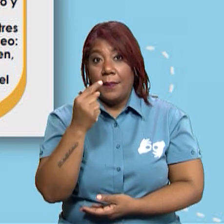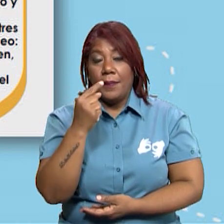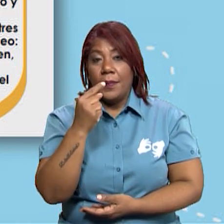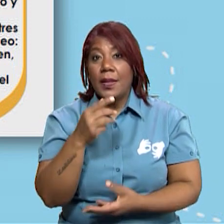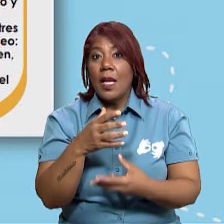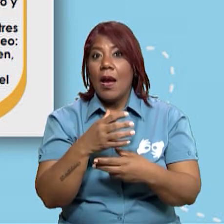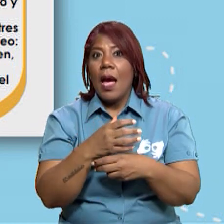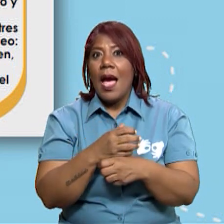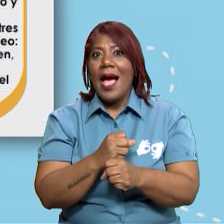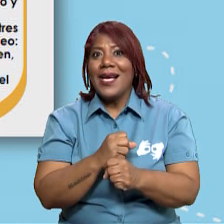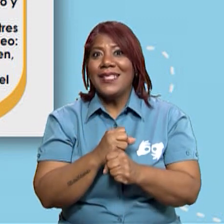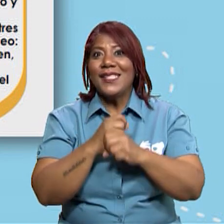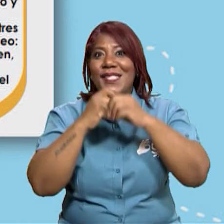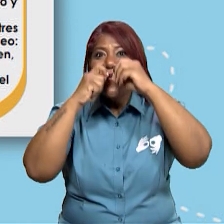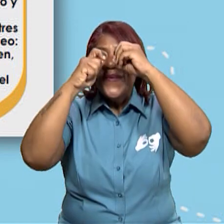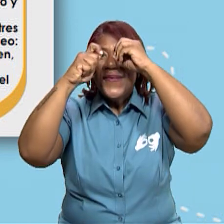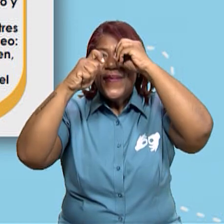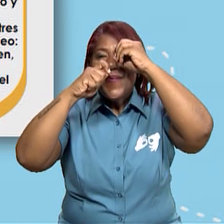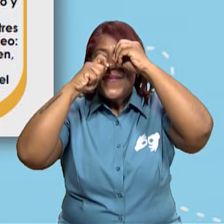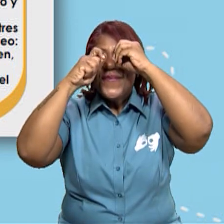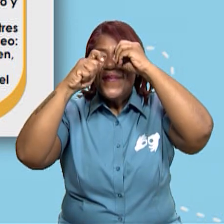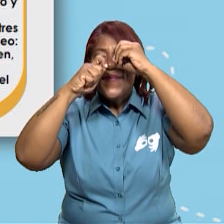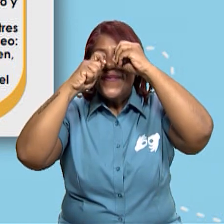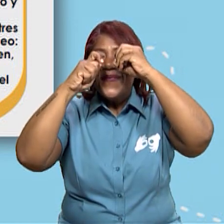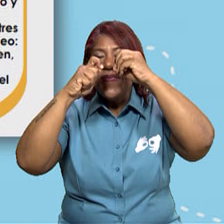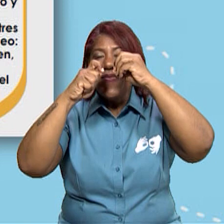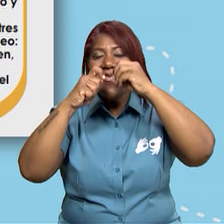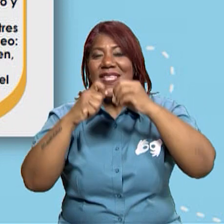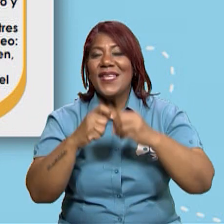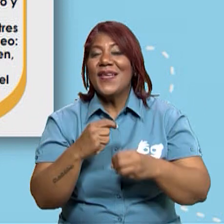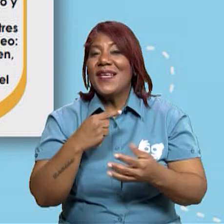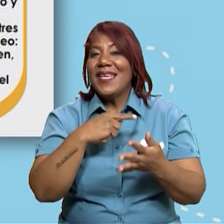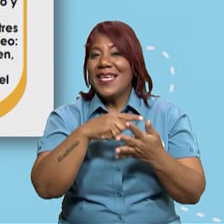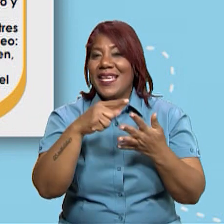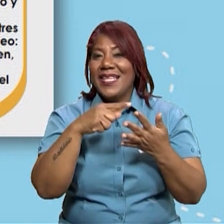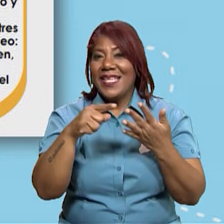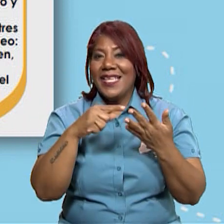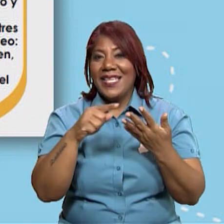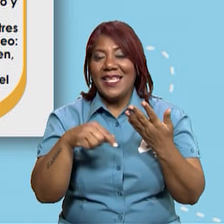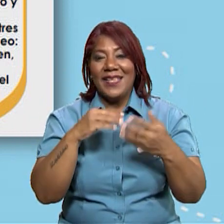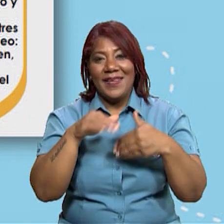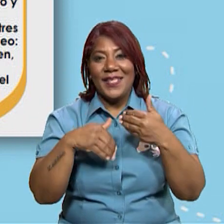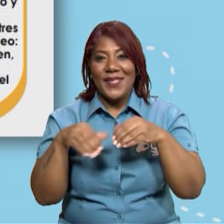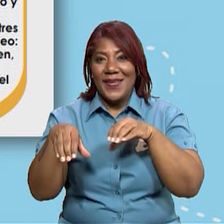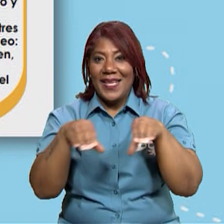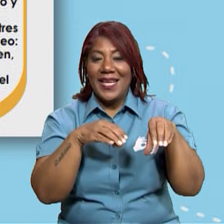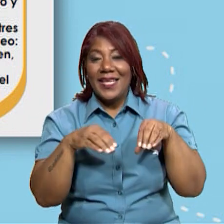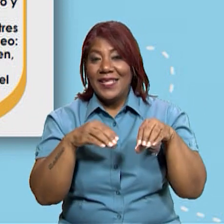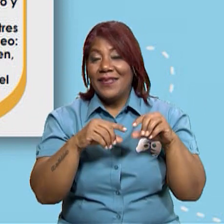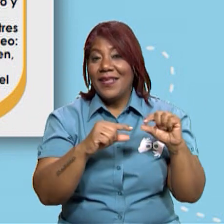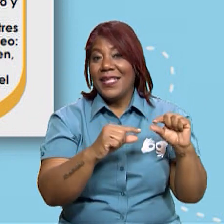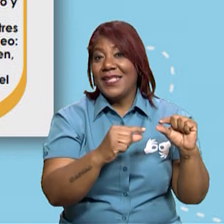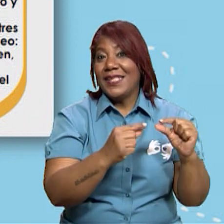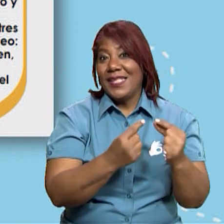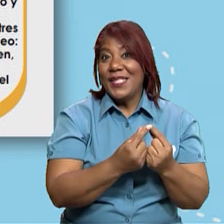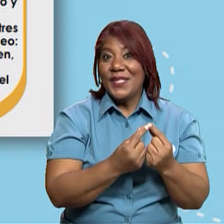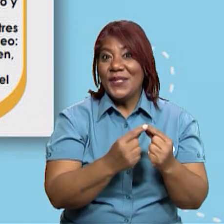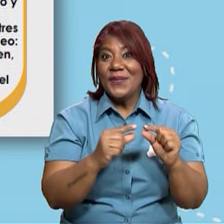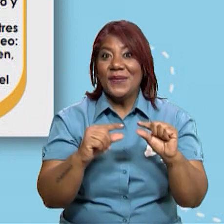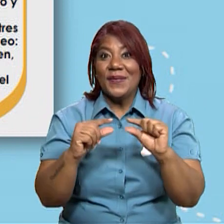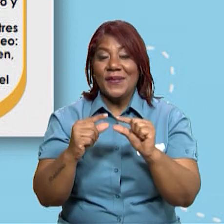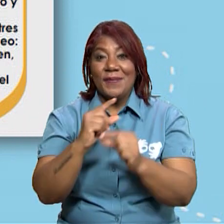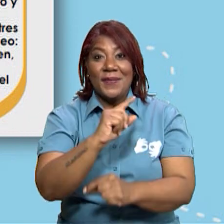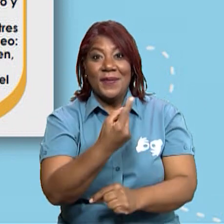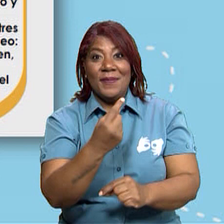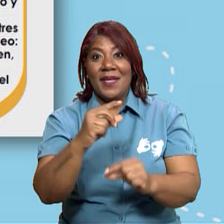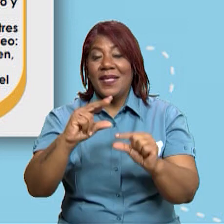crea un video educativo donde describe las actividades económicas de cada sector. Vas a hacer un pequeño video y